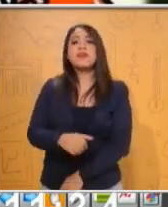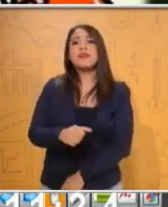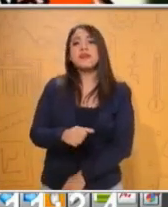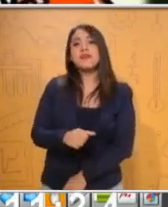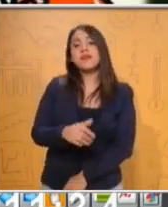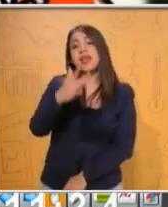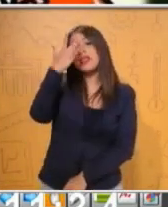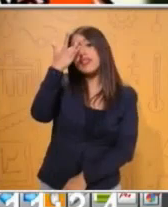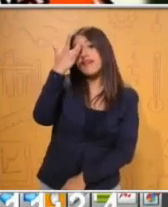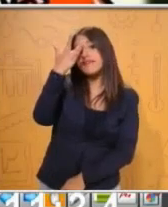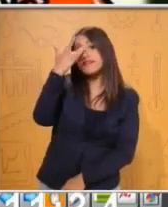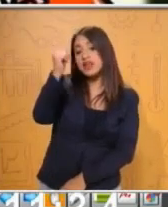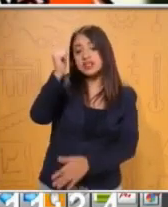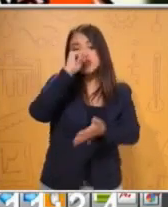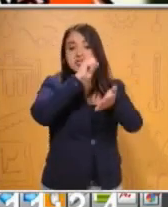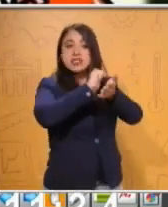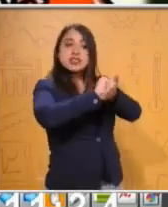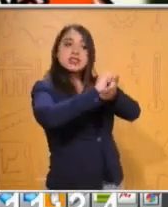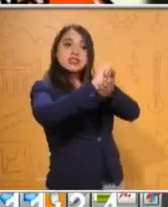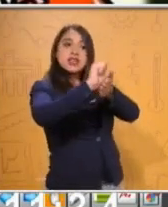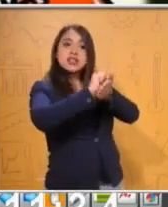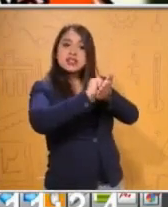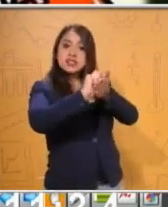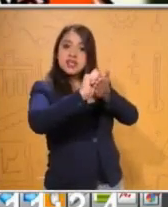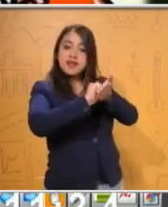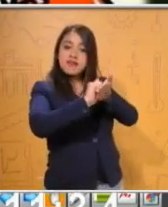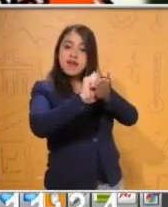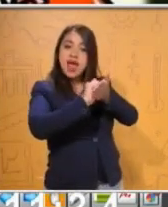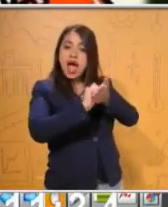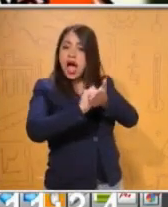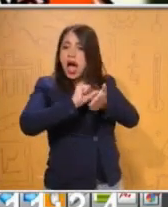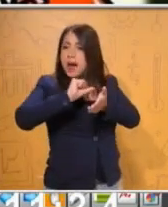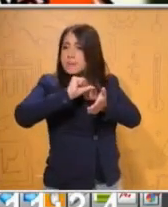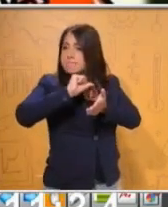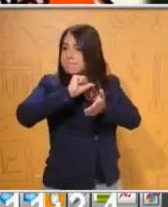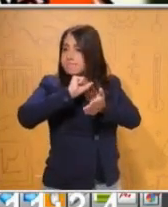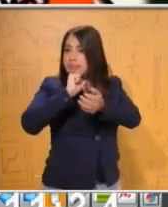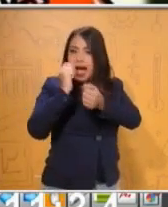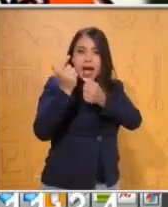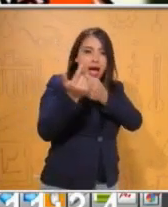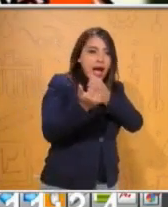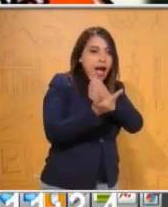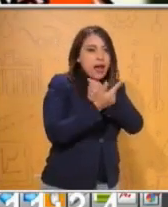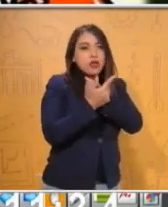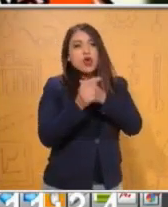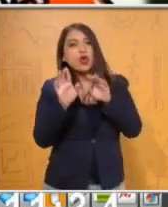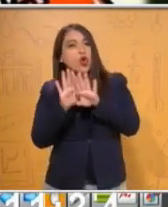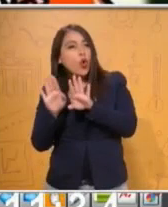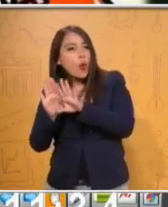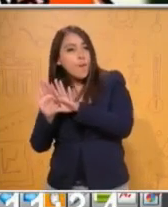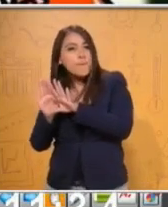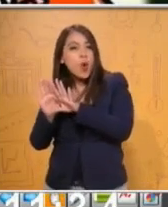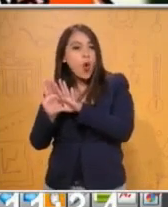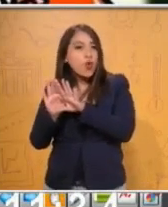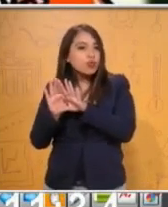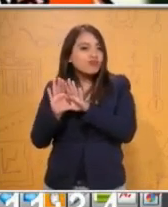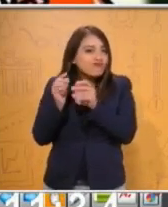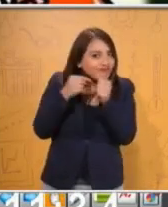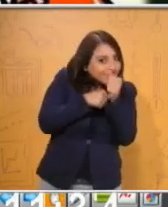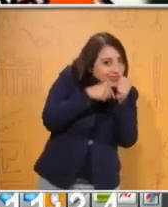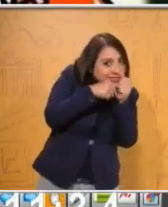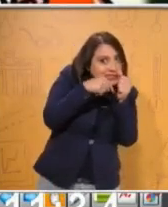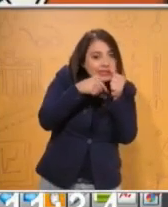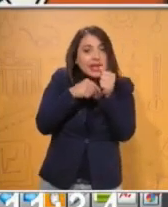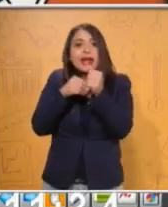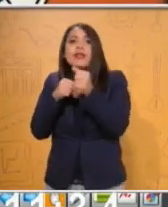describen algo de manera encubierta y que hace referencia a las características de objetos, personas, lugares, animales,